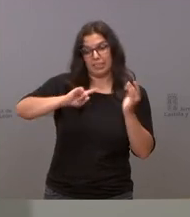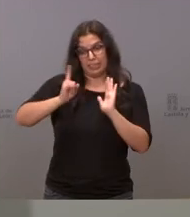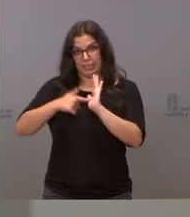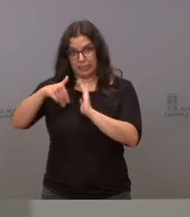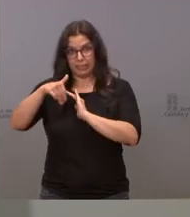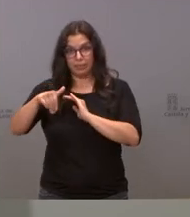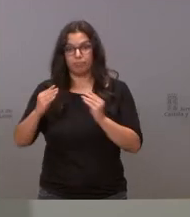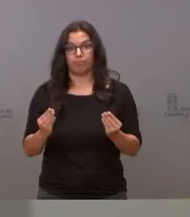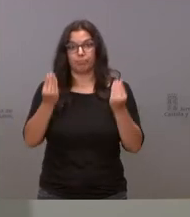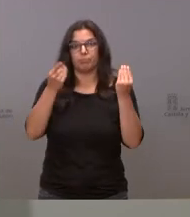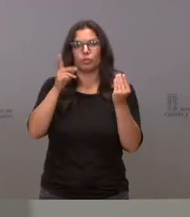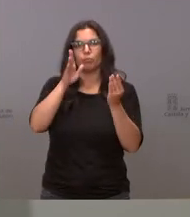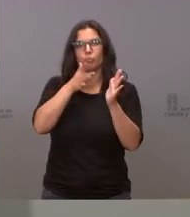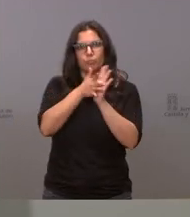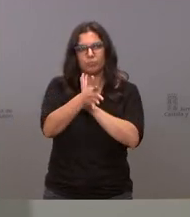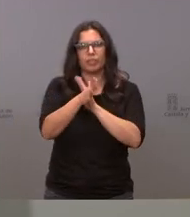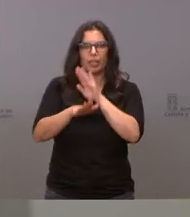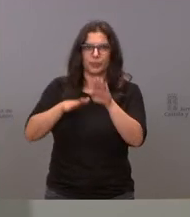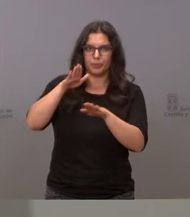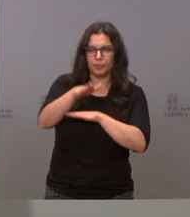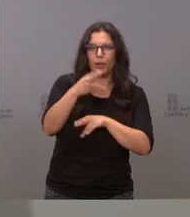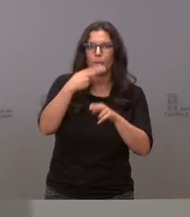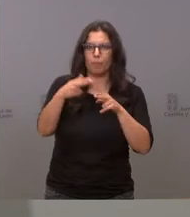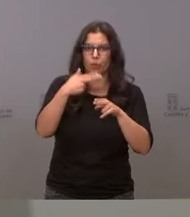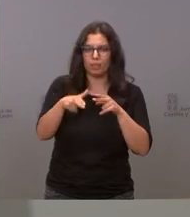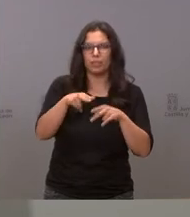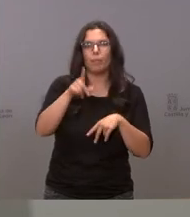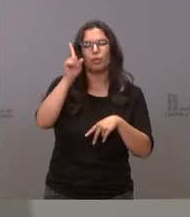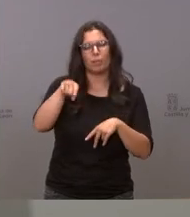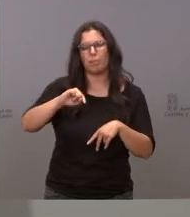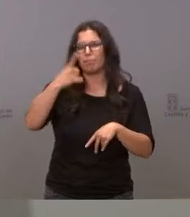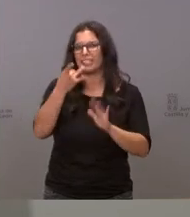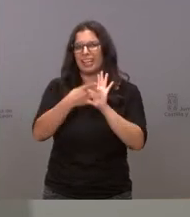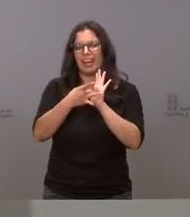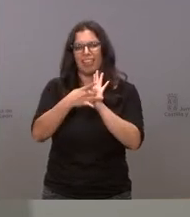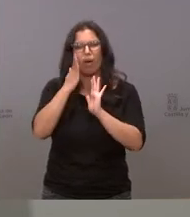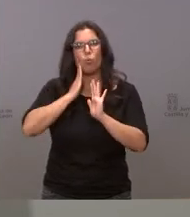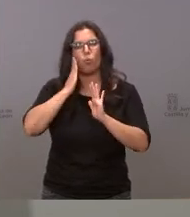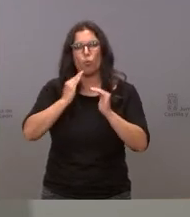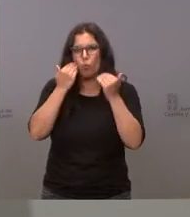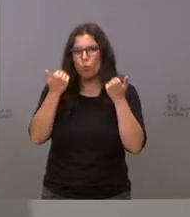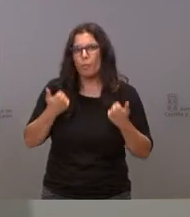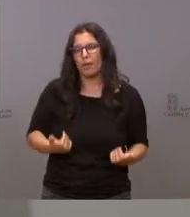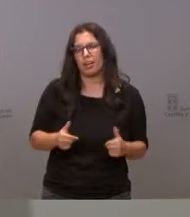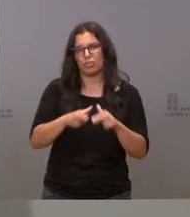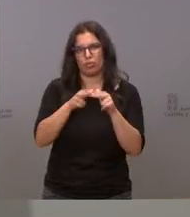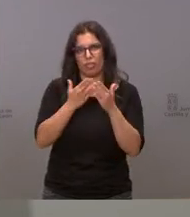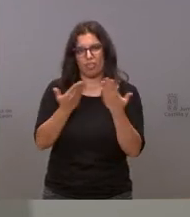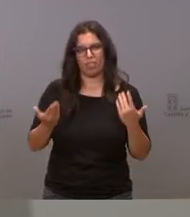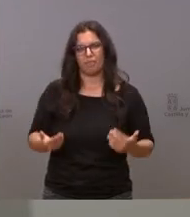es un avance en la política de derechos pero sobre todo también en la calidad humana de nuestra sociedad